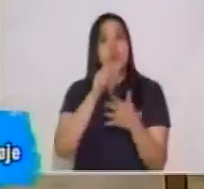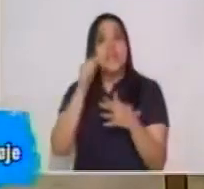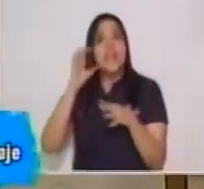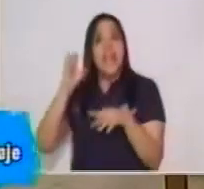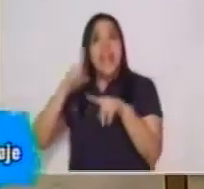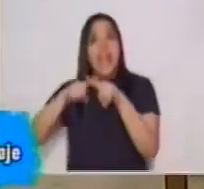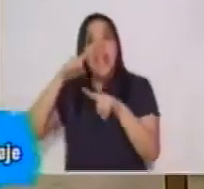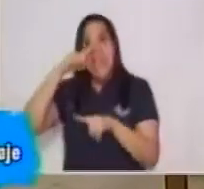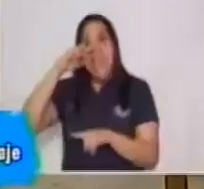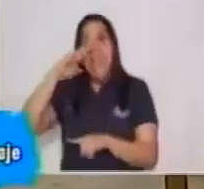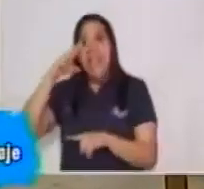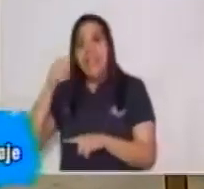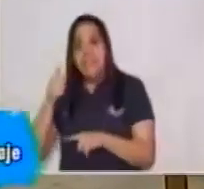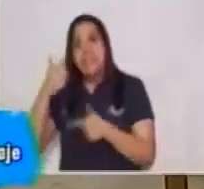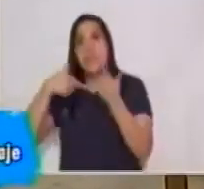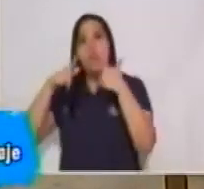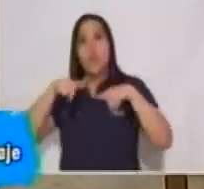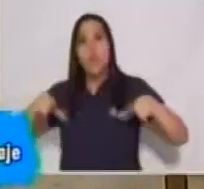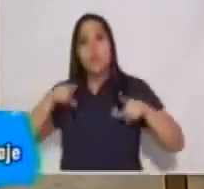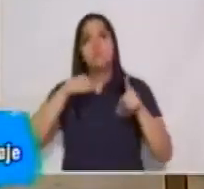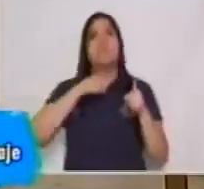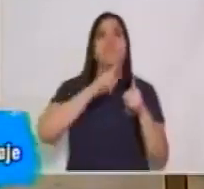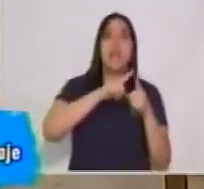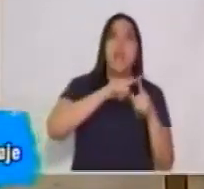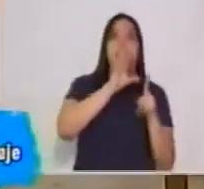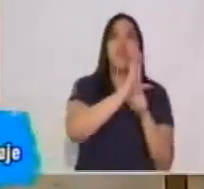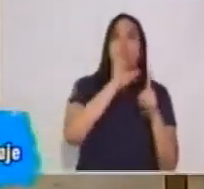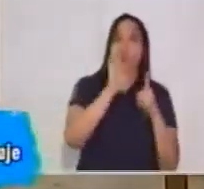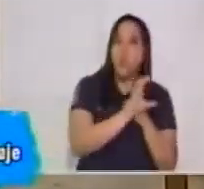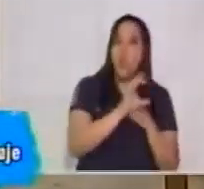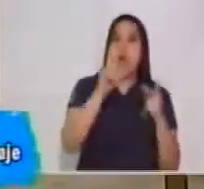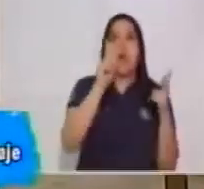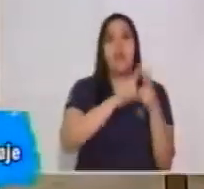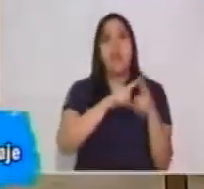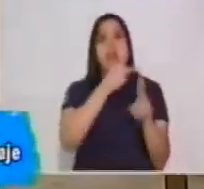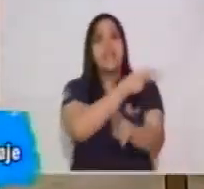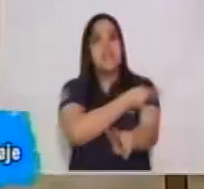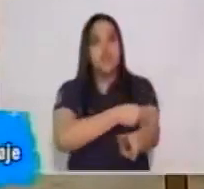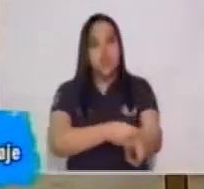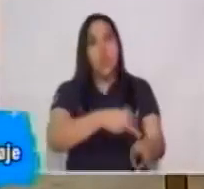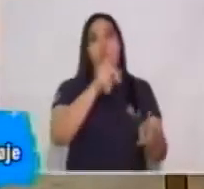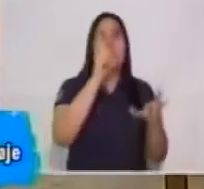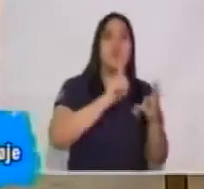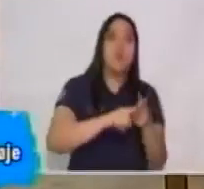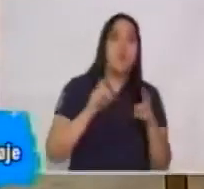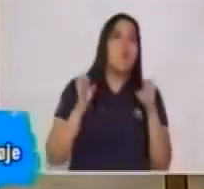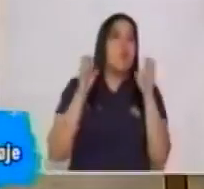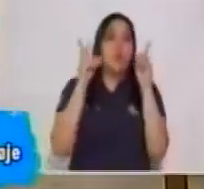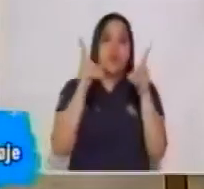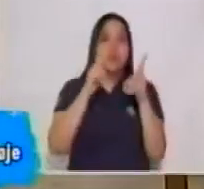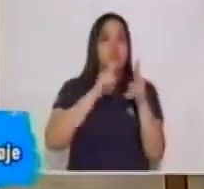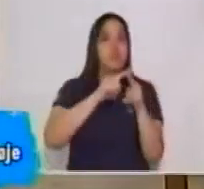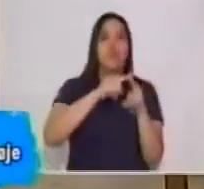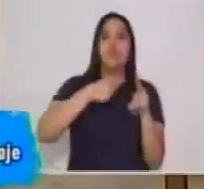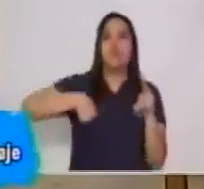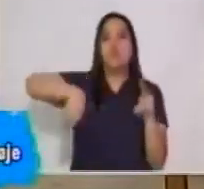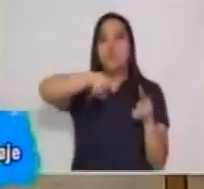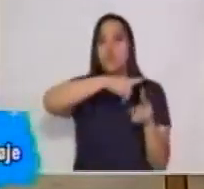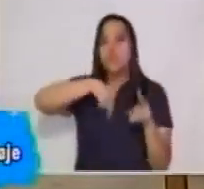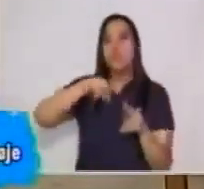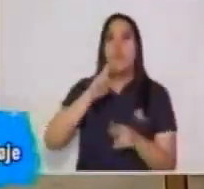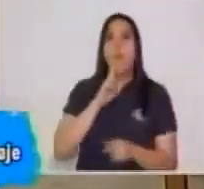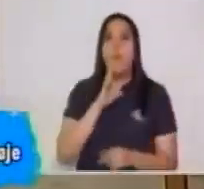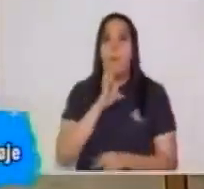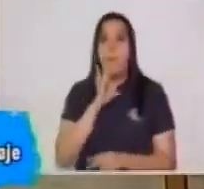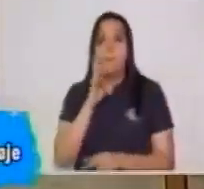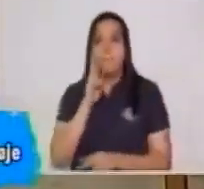social, lo cultural, lo histórico, y todo lo que no se envuelve en el lenguaje verbal o de la palabra.